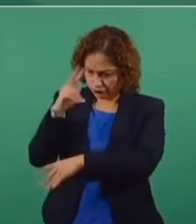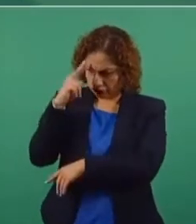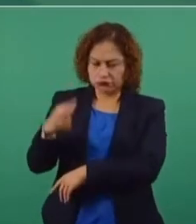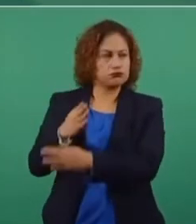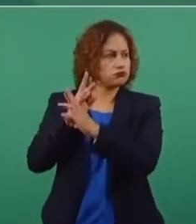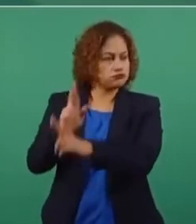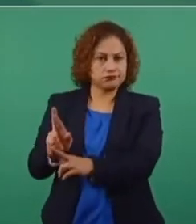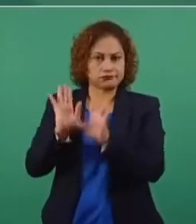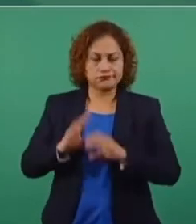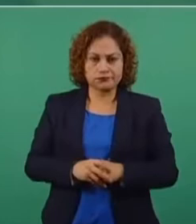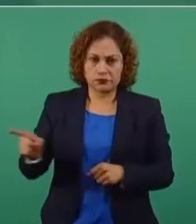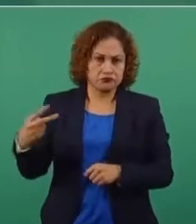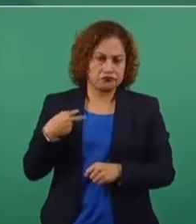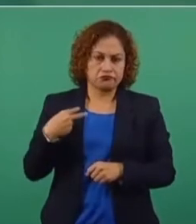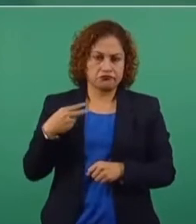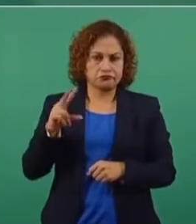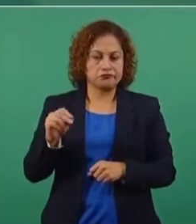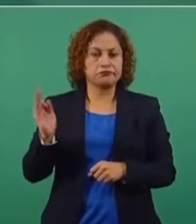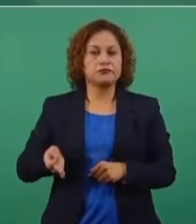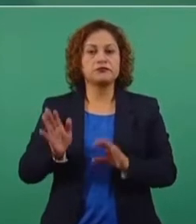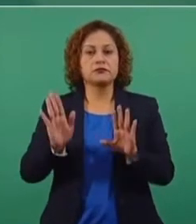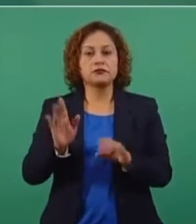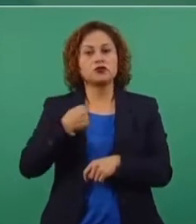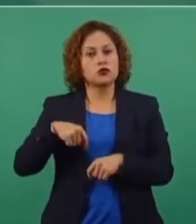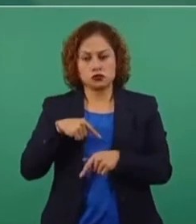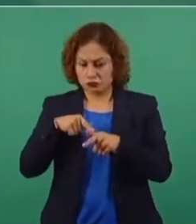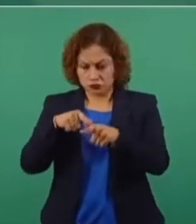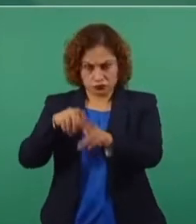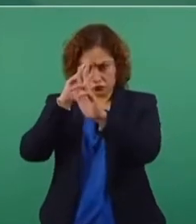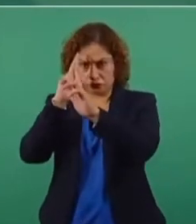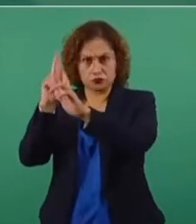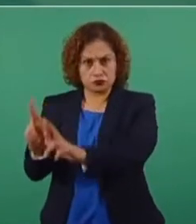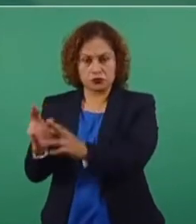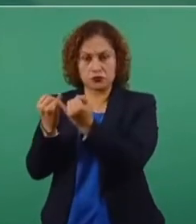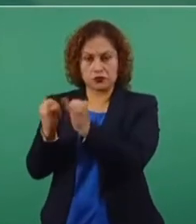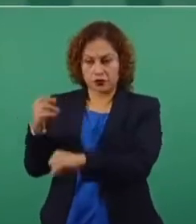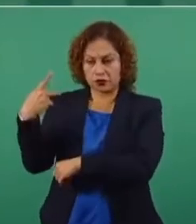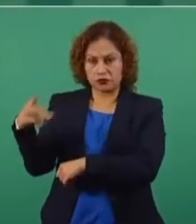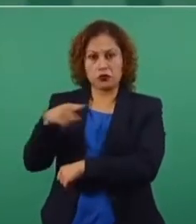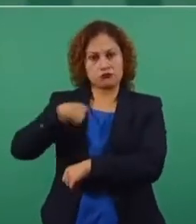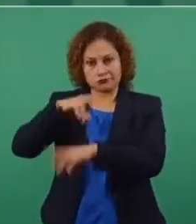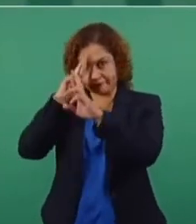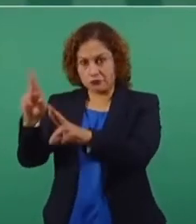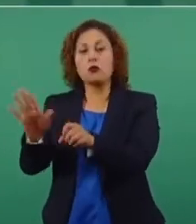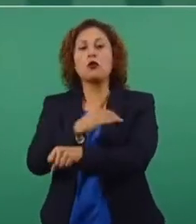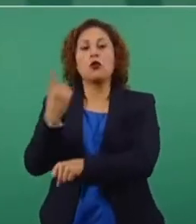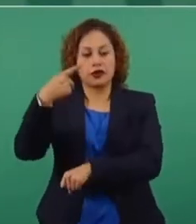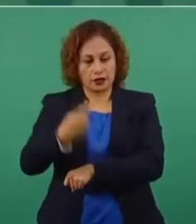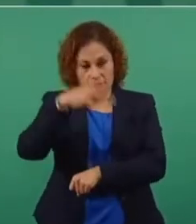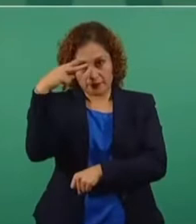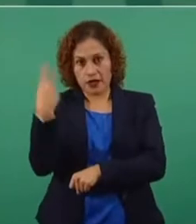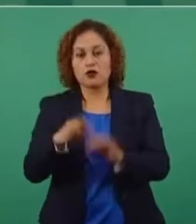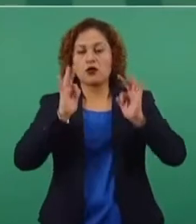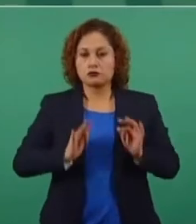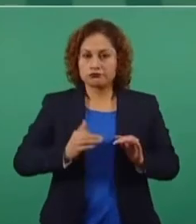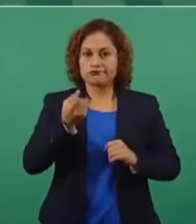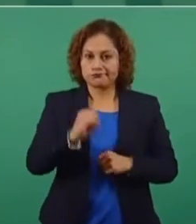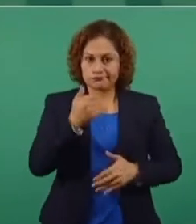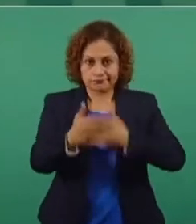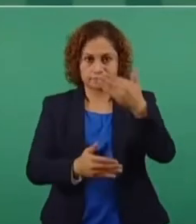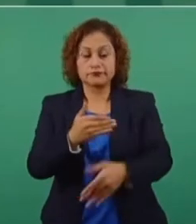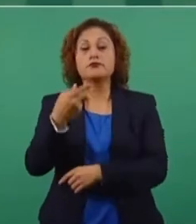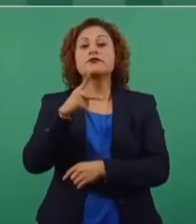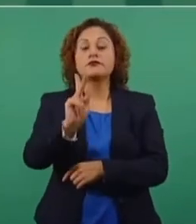Y vamos a seguir, porque así conviene al país, respetando la autonomía del Banco de México. Sin embargo, en la pasada administración